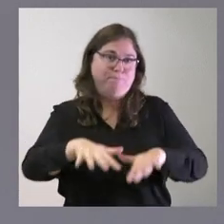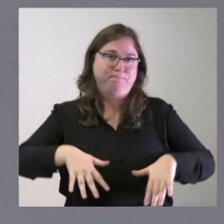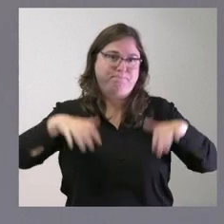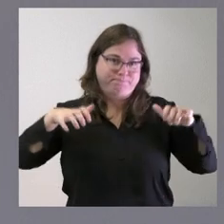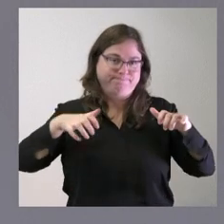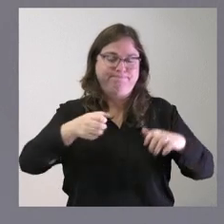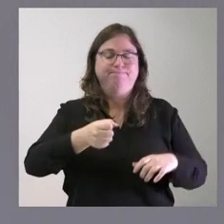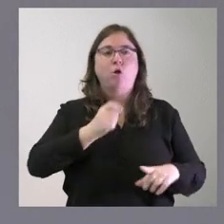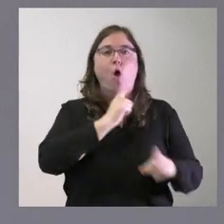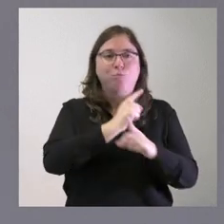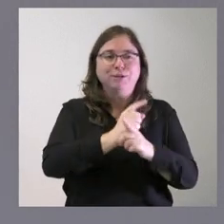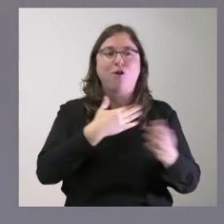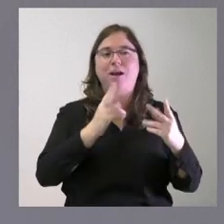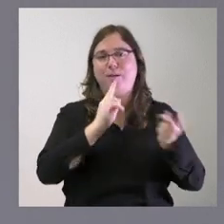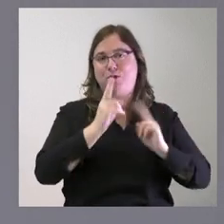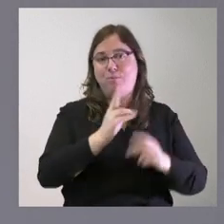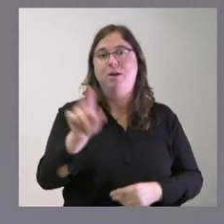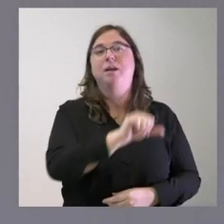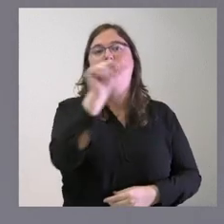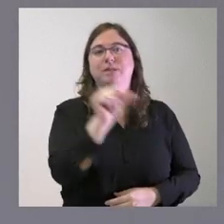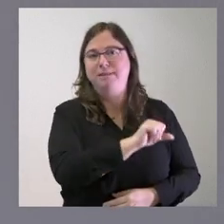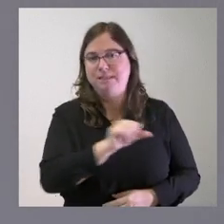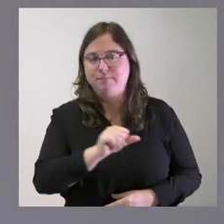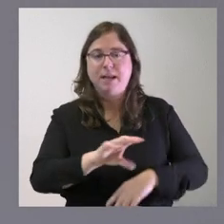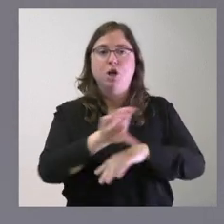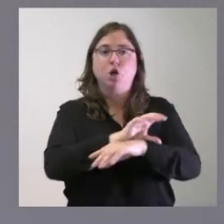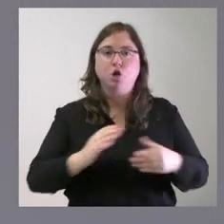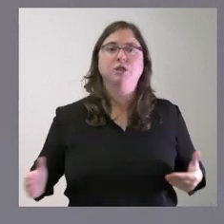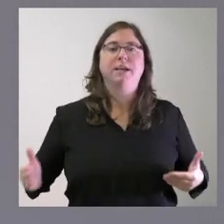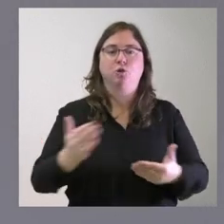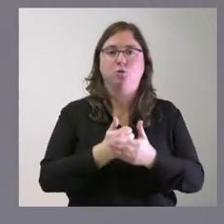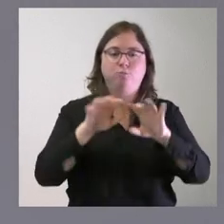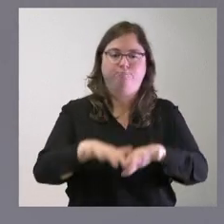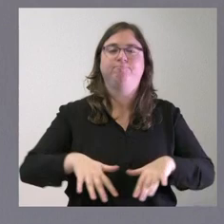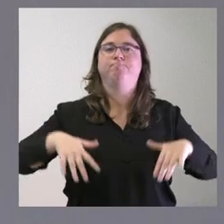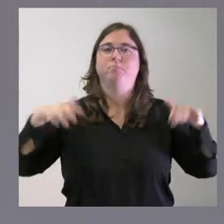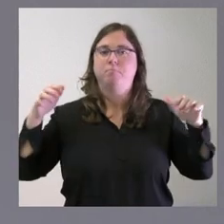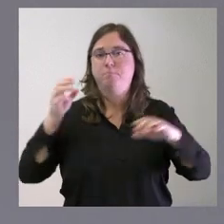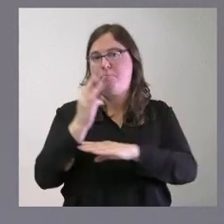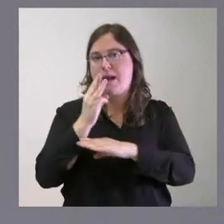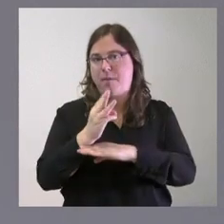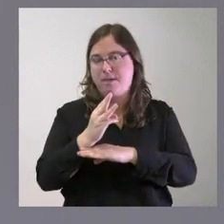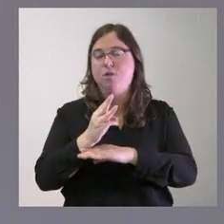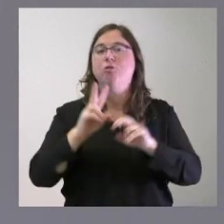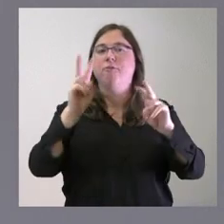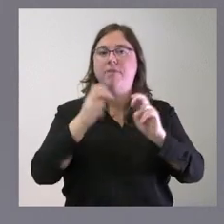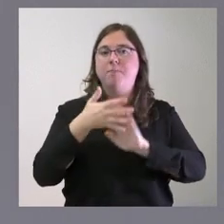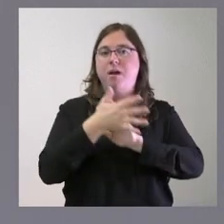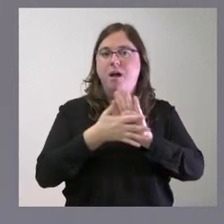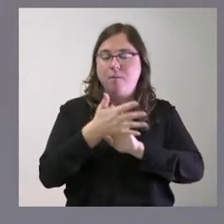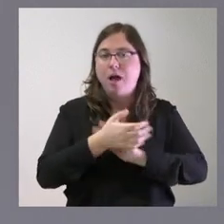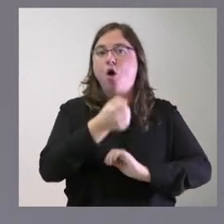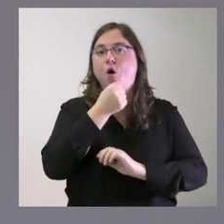tendremos ocasión además la próxima semana como es sabido todos los consejeros de comparecer en el parlamento autonómico las cuestiones que la oposición quiera